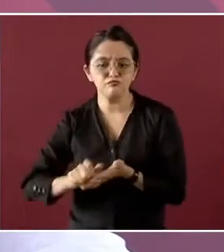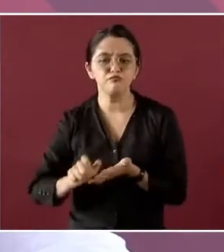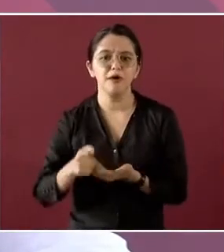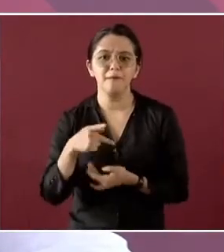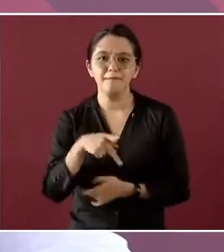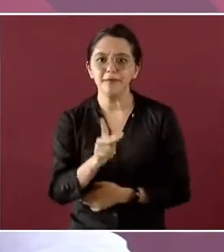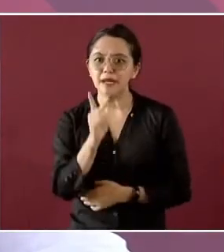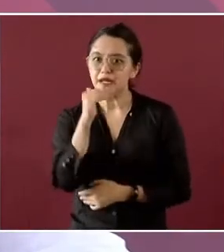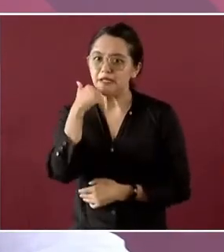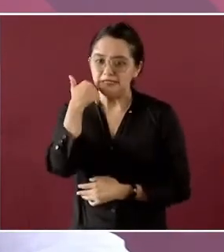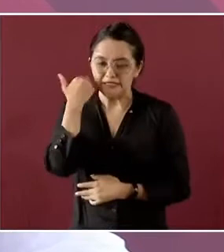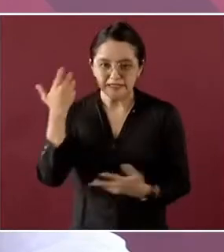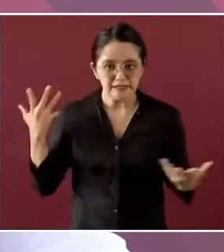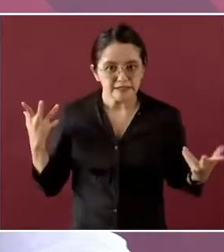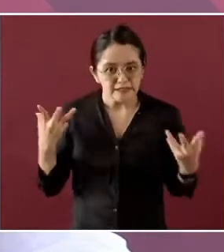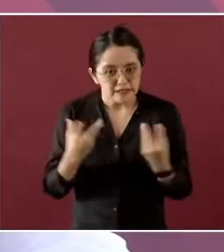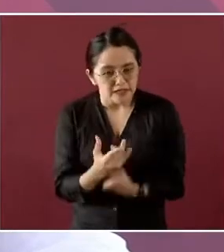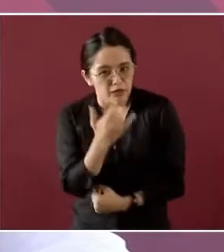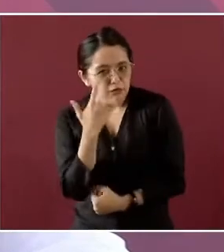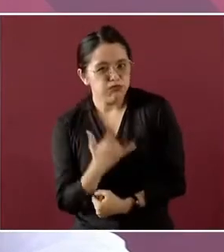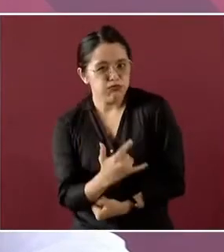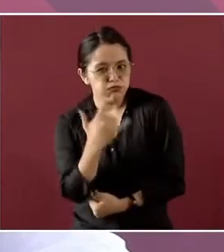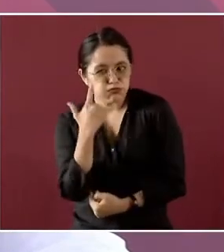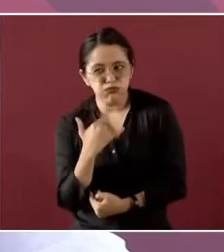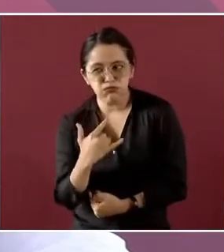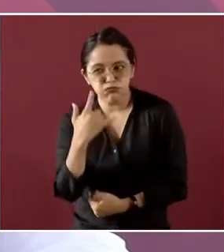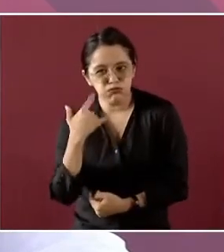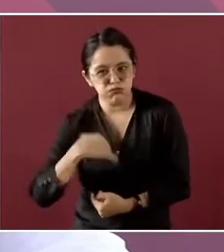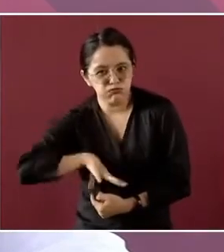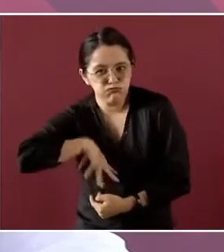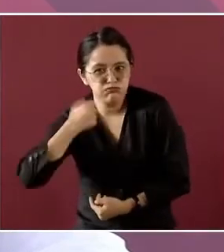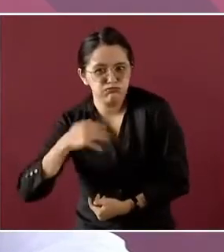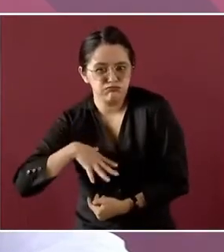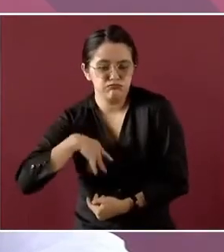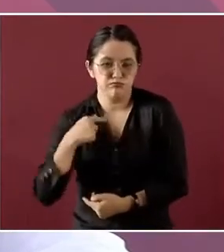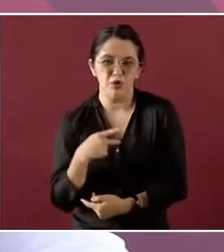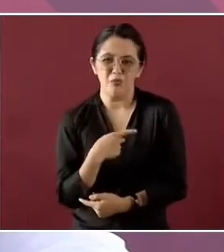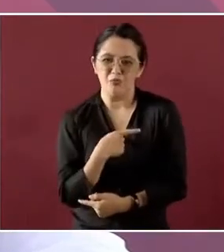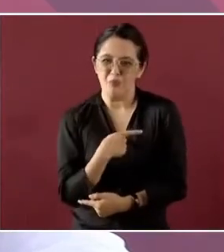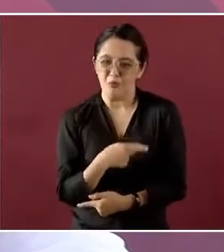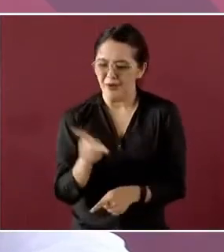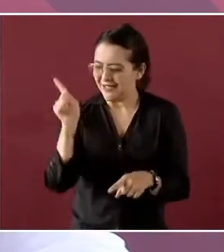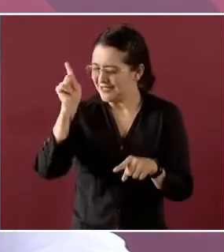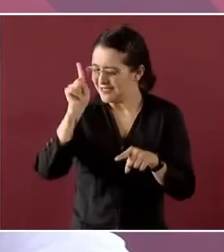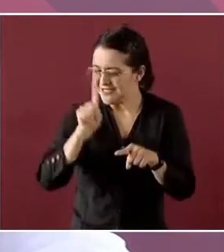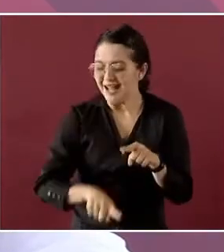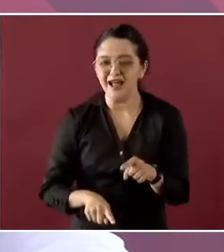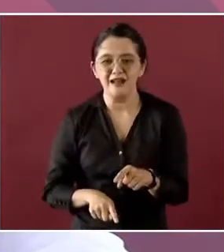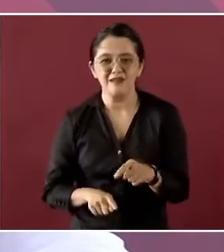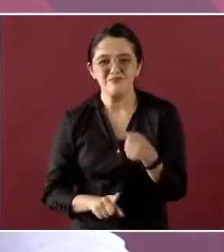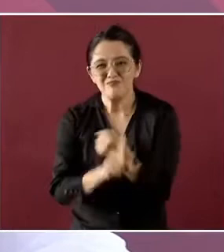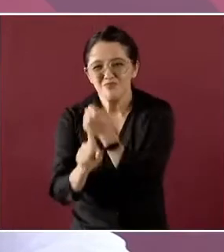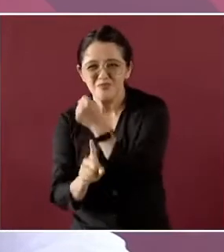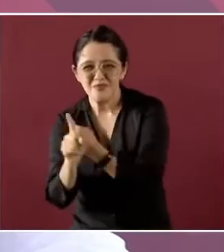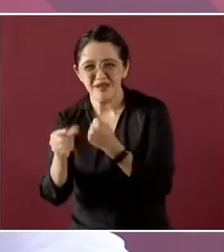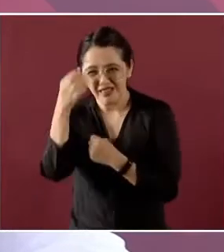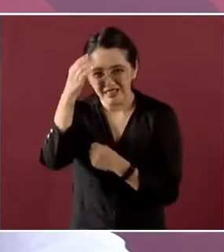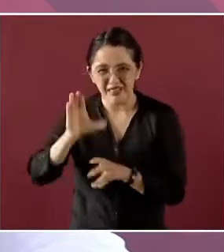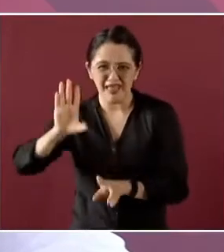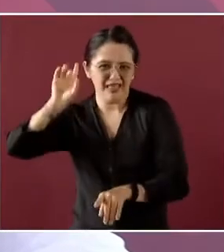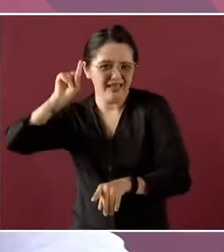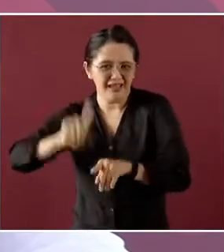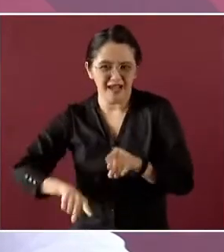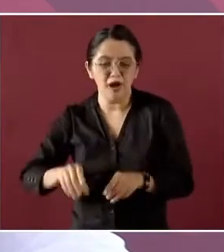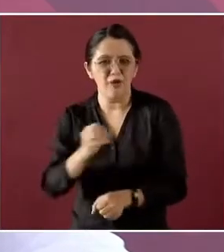ser parte del esfuerzo para la solución a la pobreza, a la inseguridad y a generar oportunidades para los